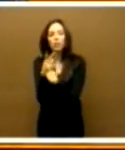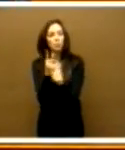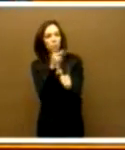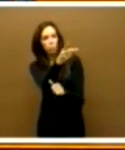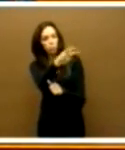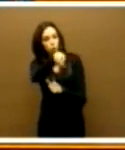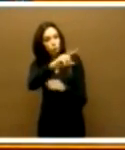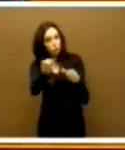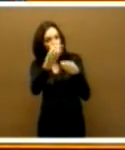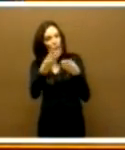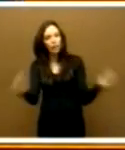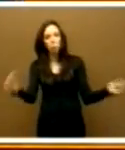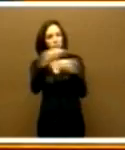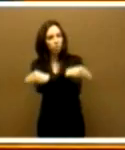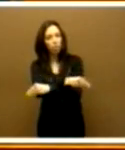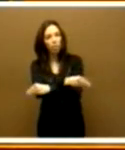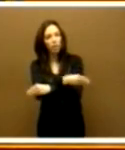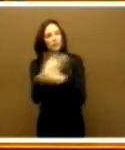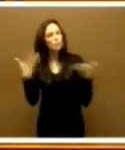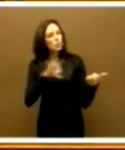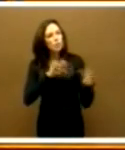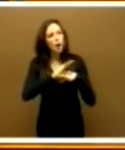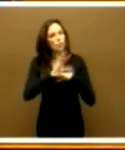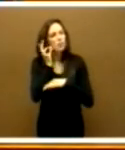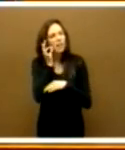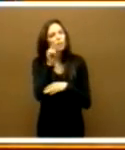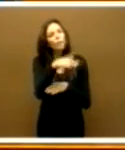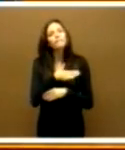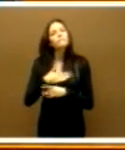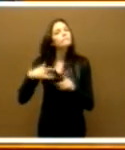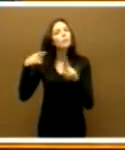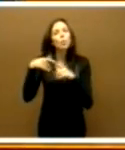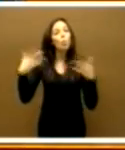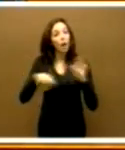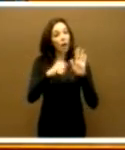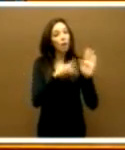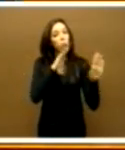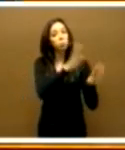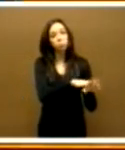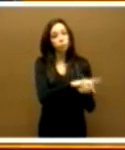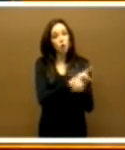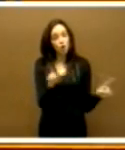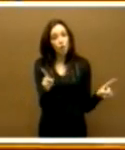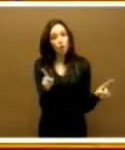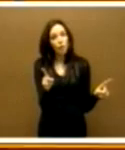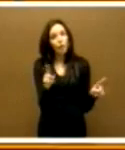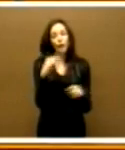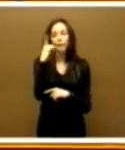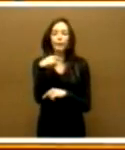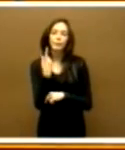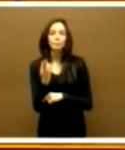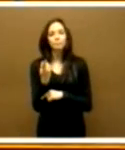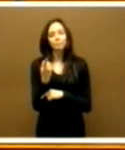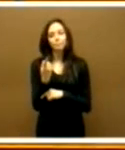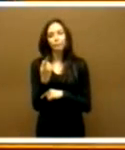contrario? Entonces, señora consejera, ¿qué es lo que pretenden? ¿No cumplir con la ley? ¿Qué es lo que pretenden? Poner otra paguita cuando dicen